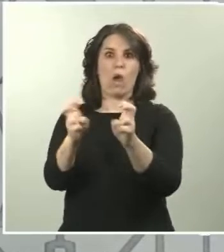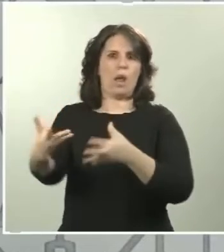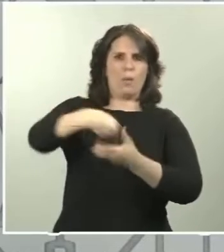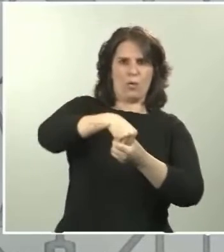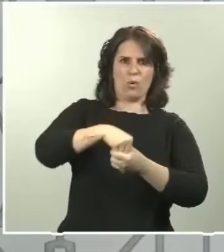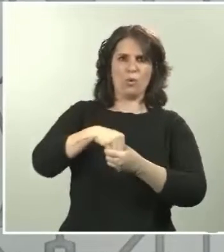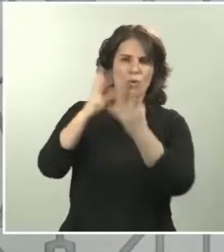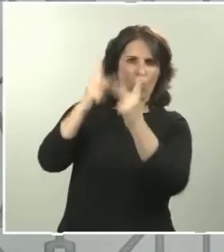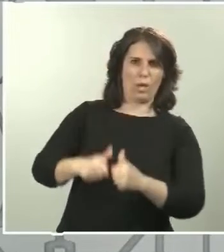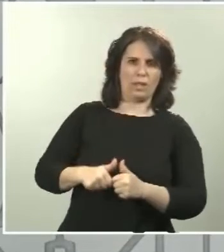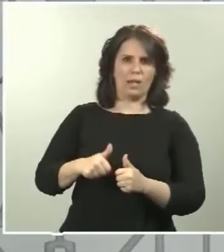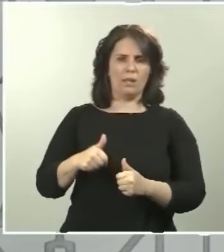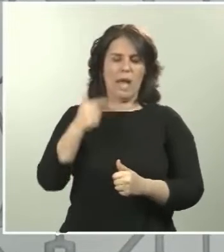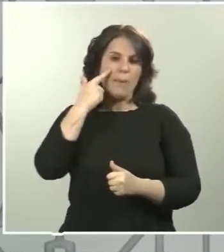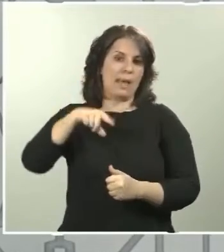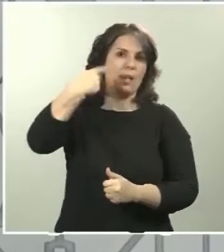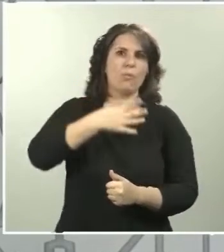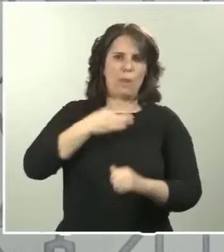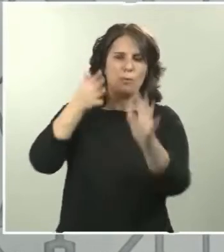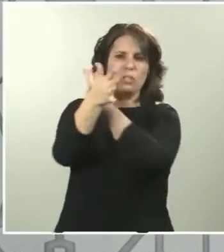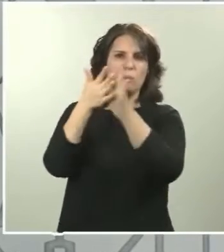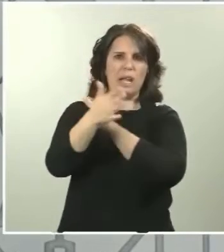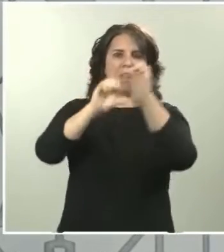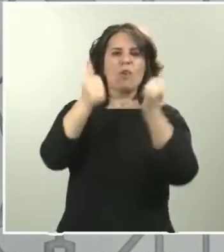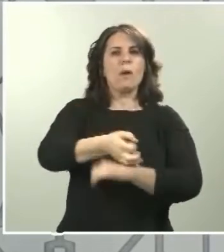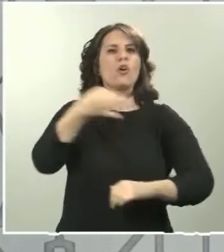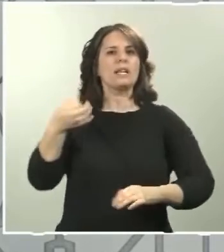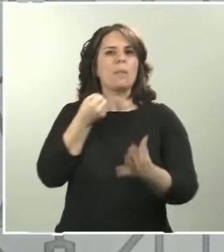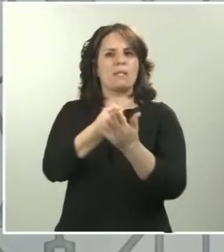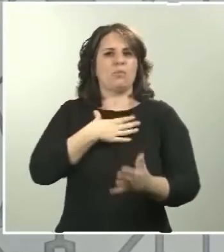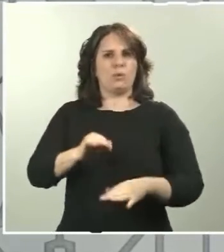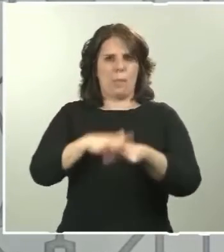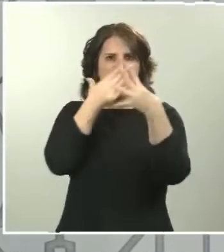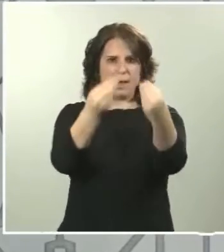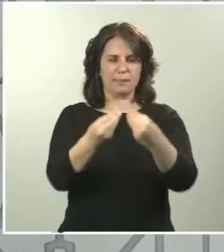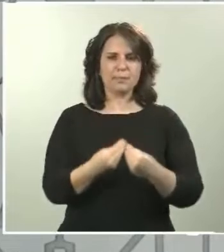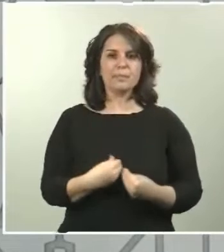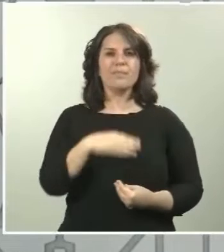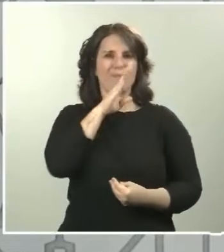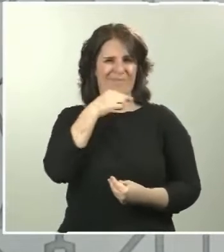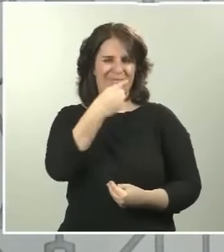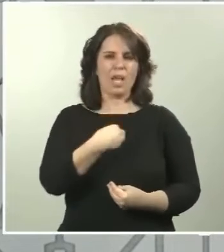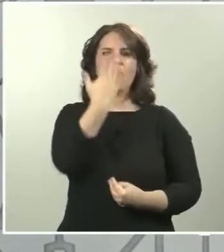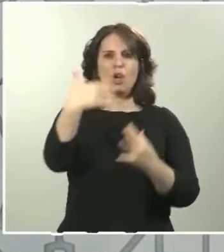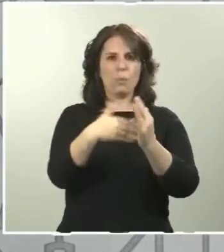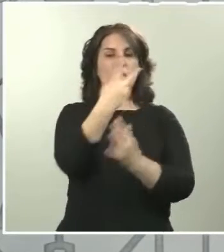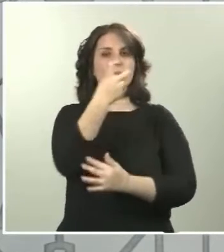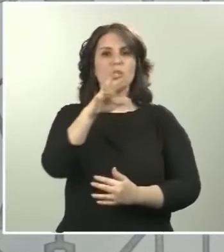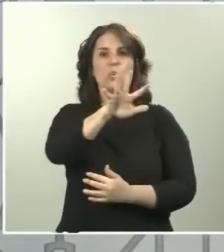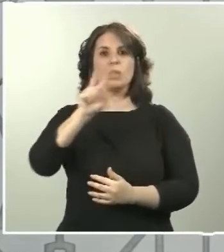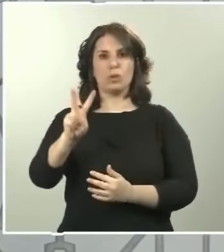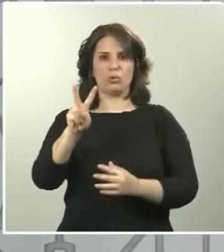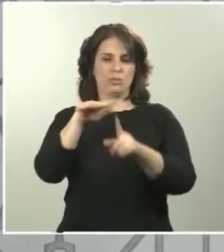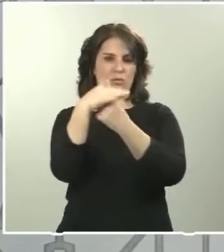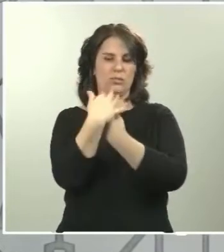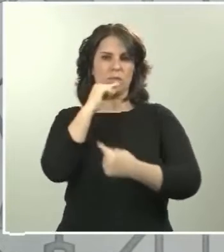capaces de explicar de la forma más correcta. Como decía, hoy hemos tenido 5.252 casos nuevos que